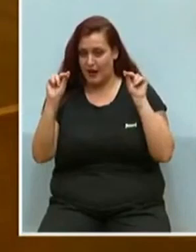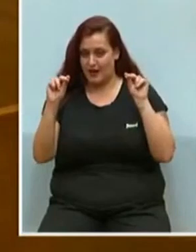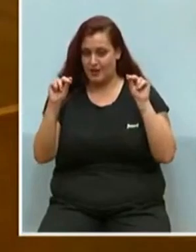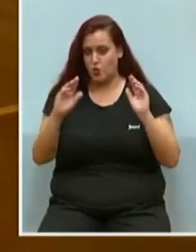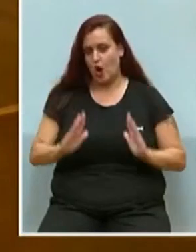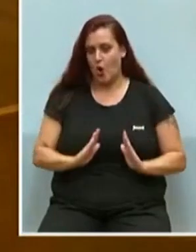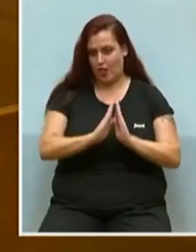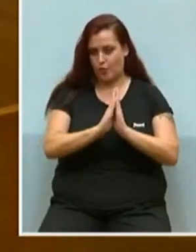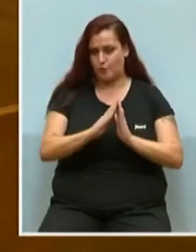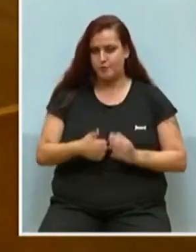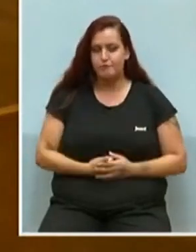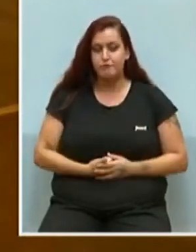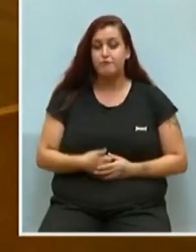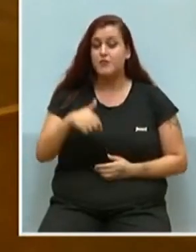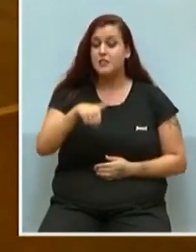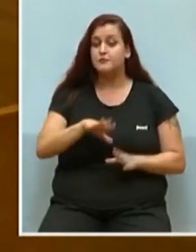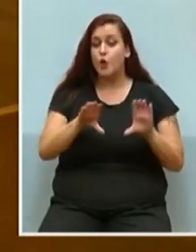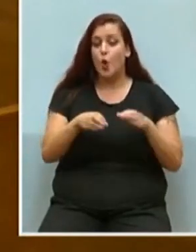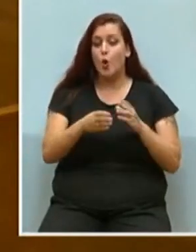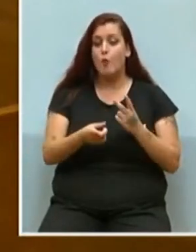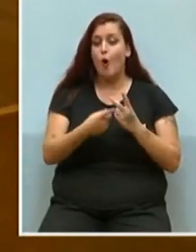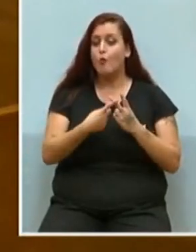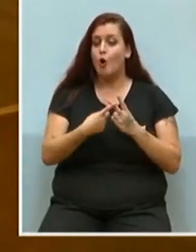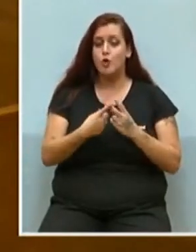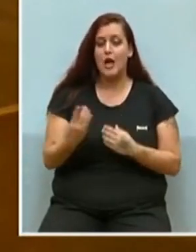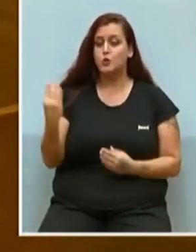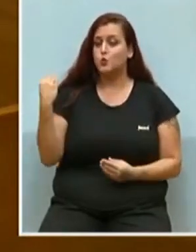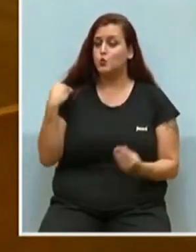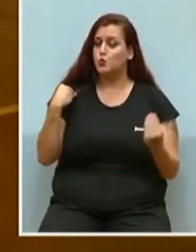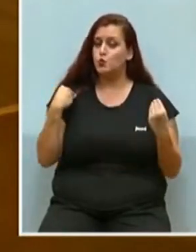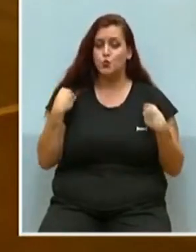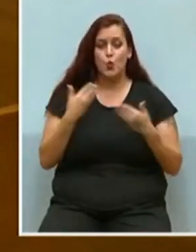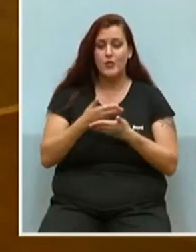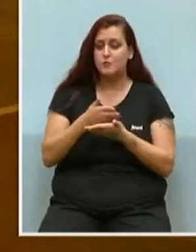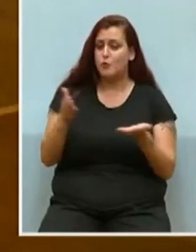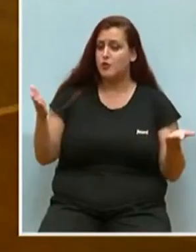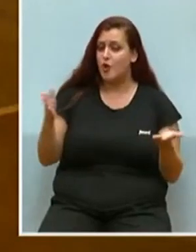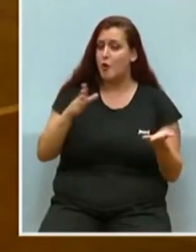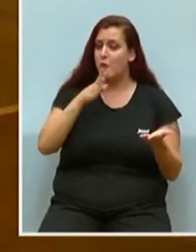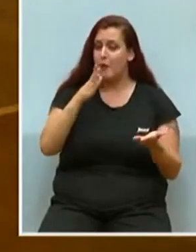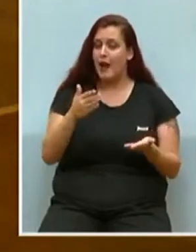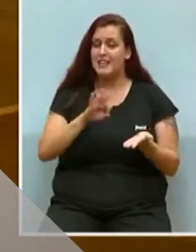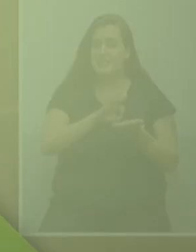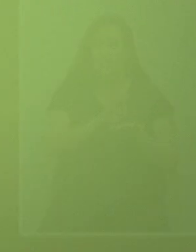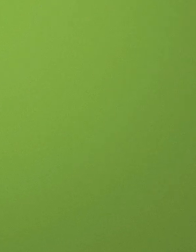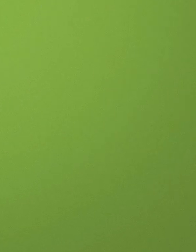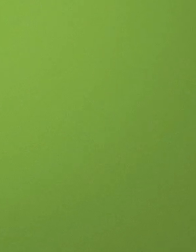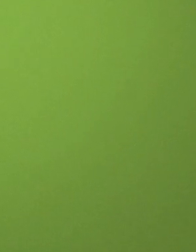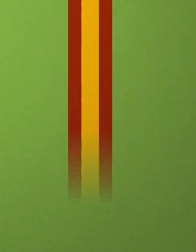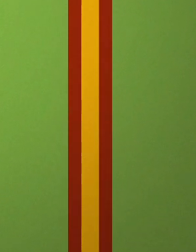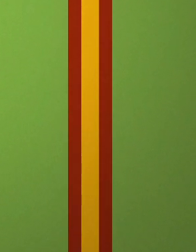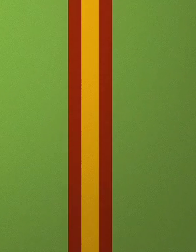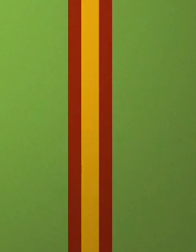aquí tiene al Grupo Parlamentario Vox de las Cortes Valencianas a su disposición para servir a los españoles de Valencia, Castellón y Alicante. Muchas gracias.